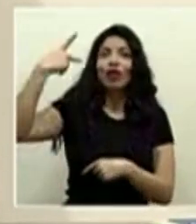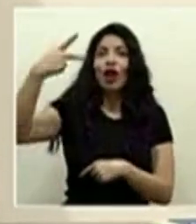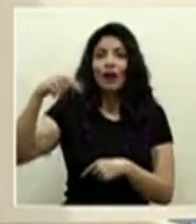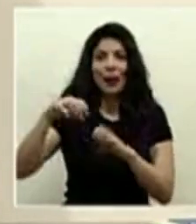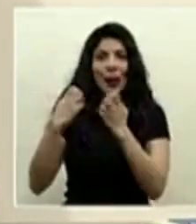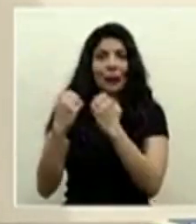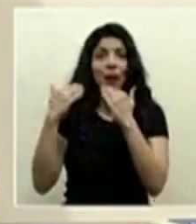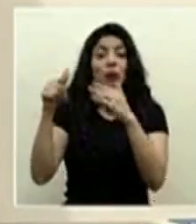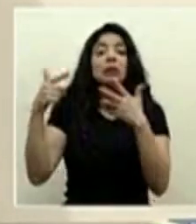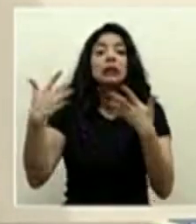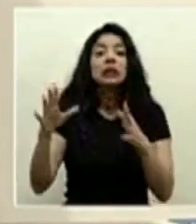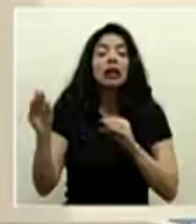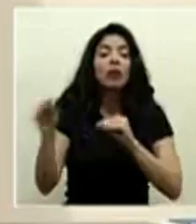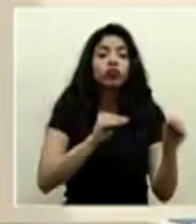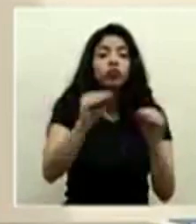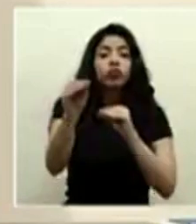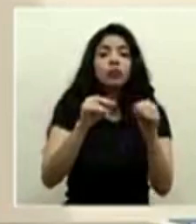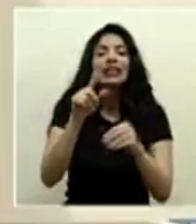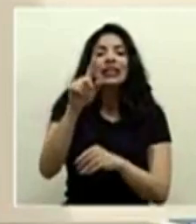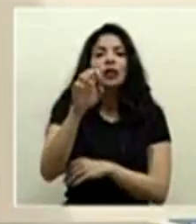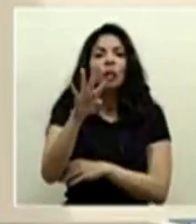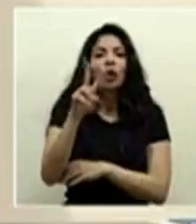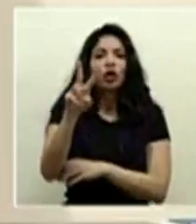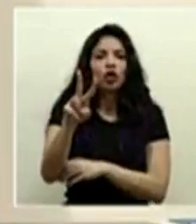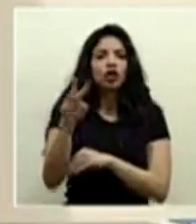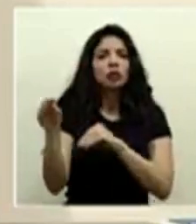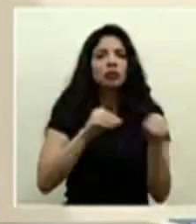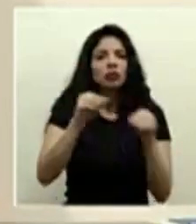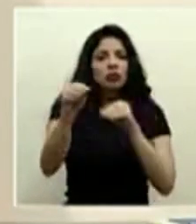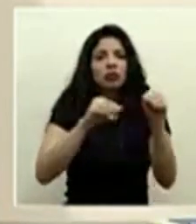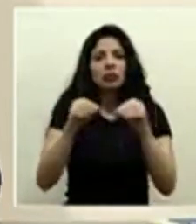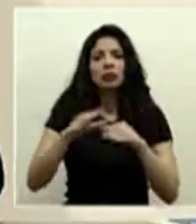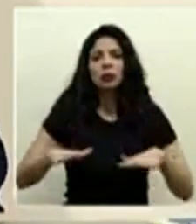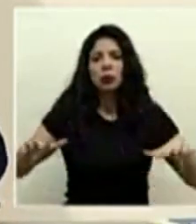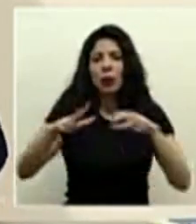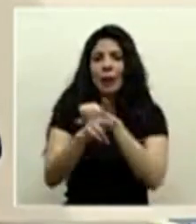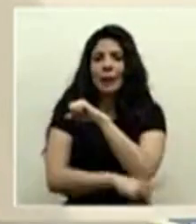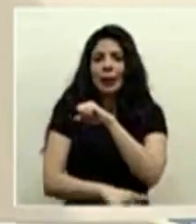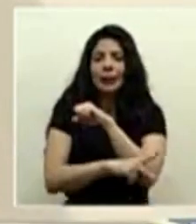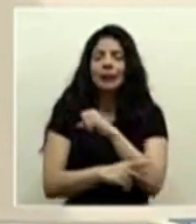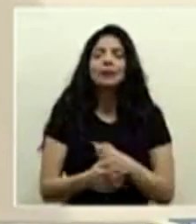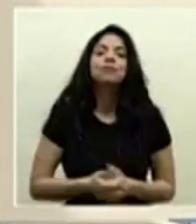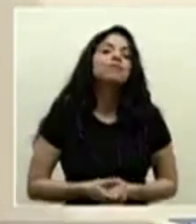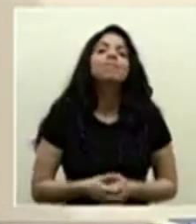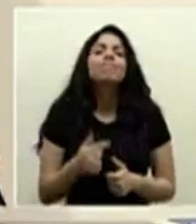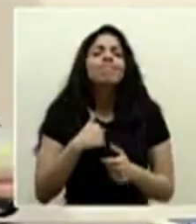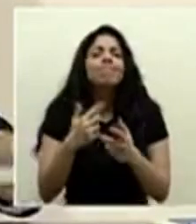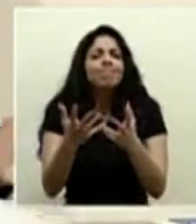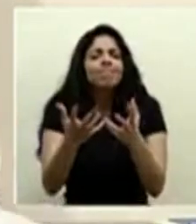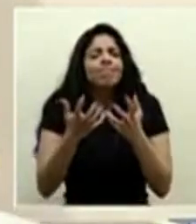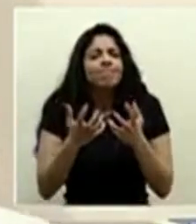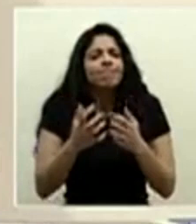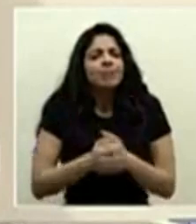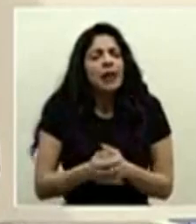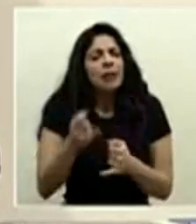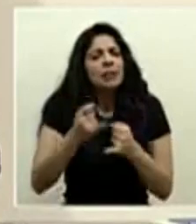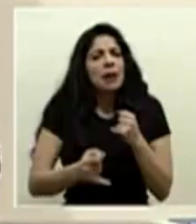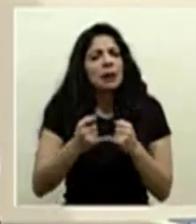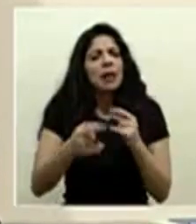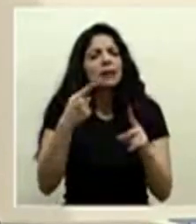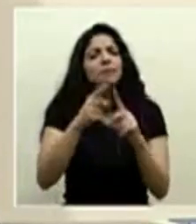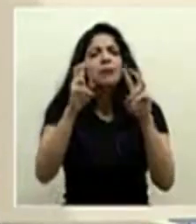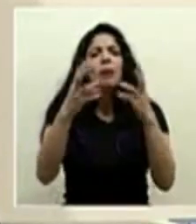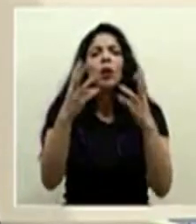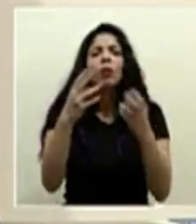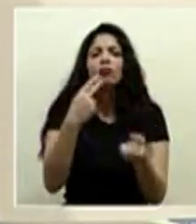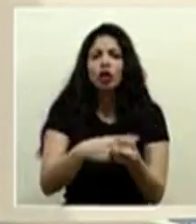habían hecho 142 traslados en todo el país quisiera terminar con el tema de